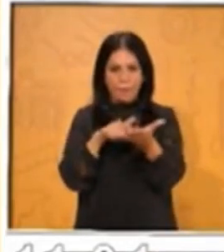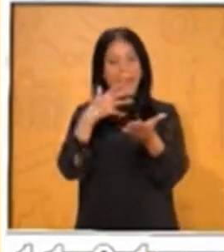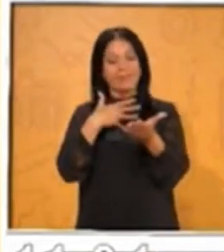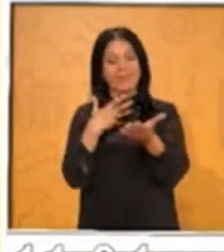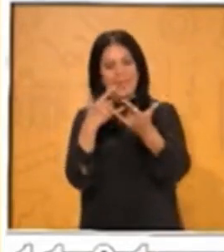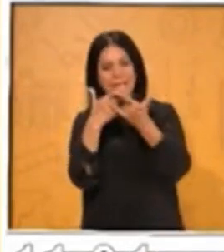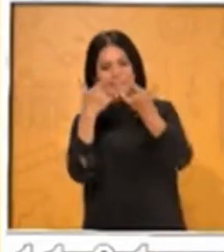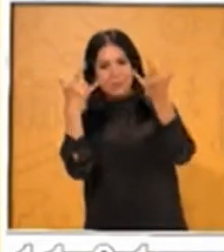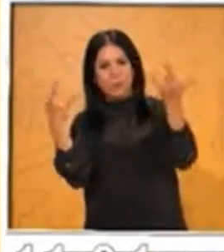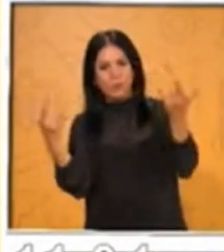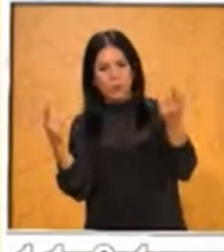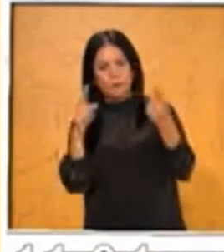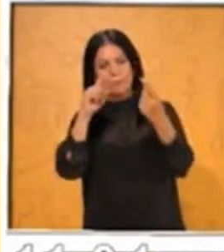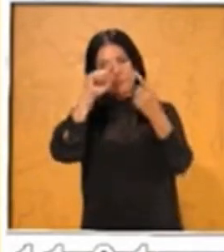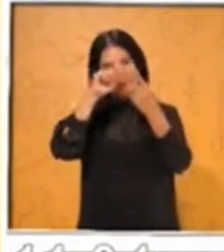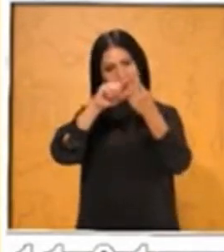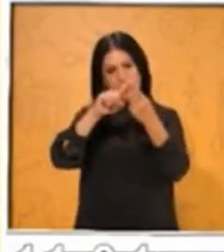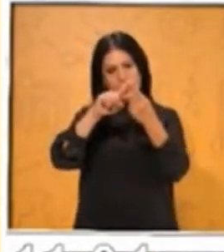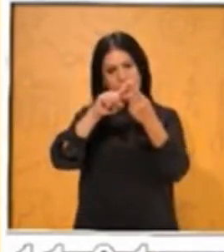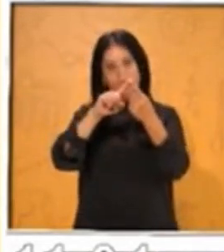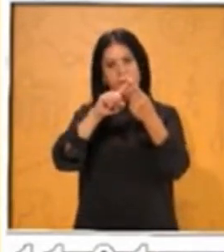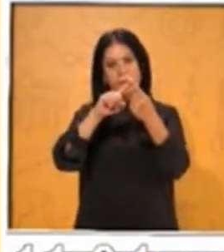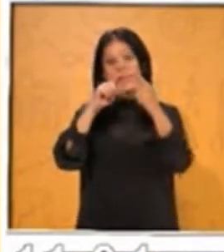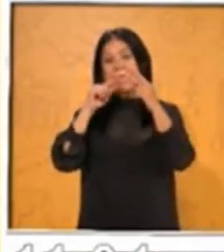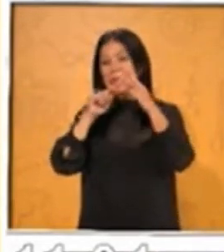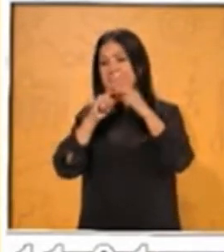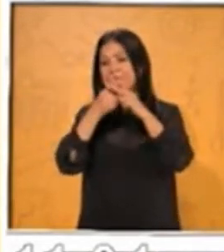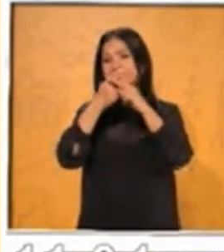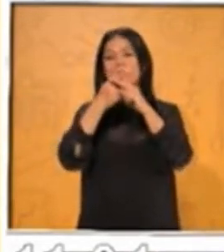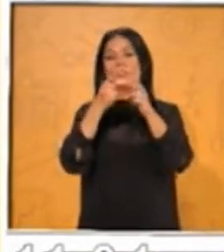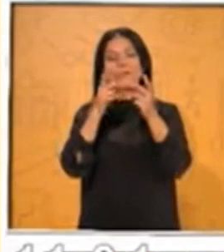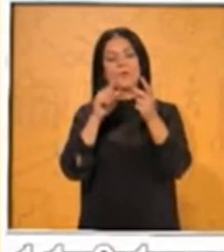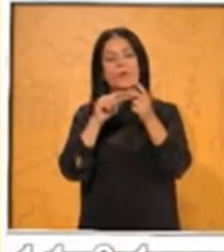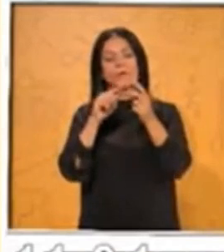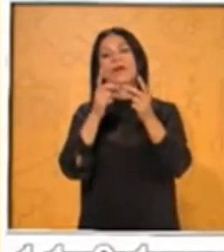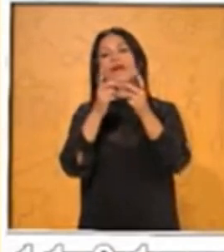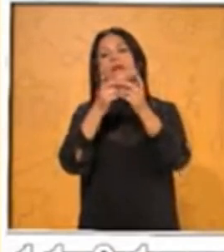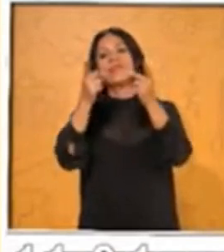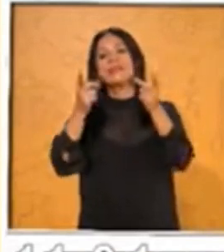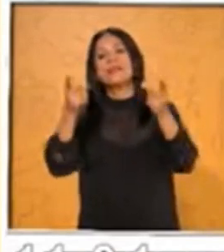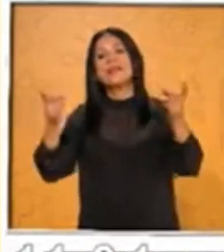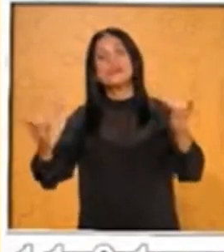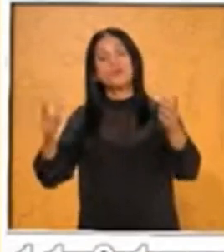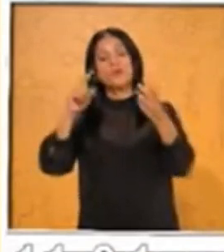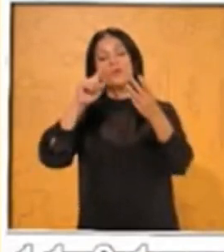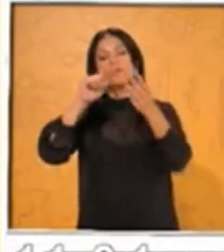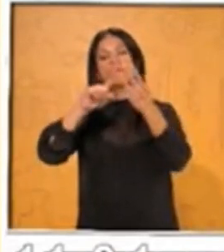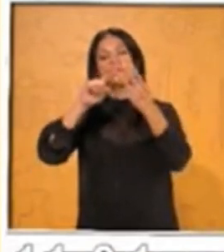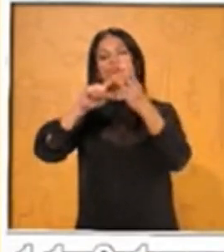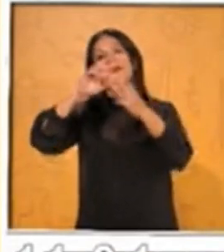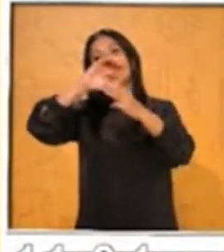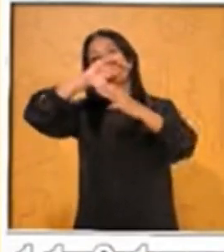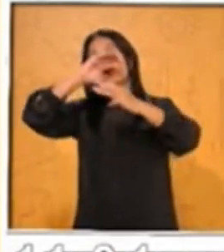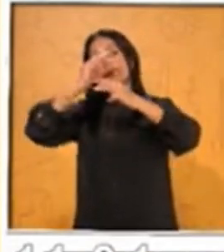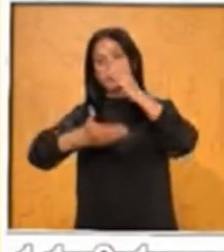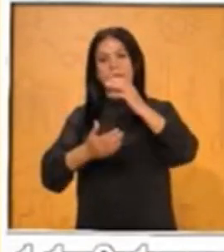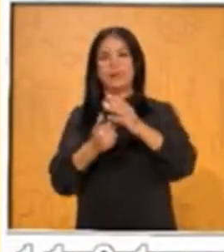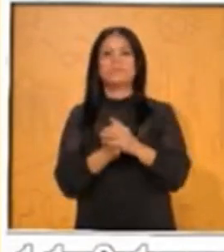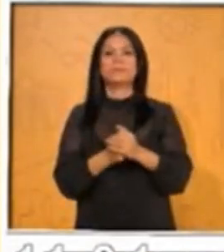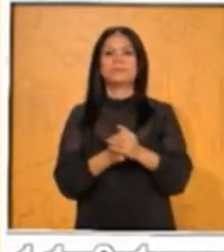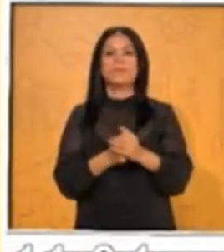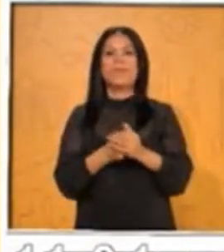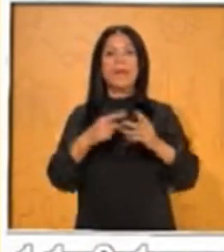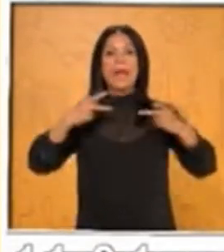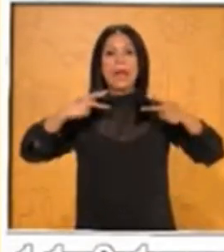y un desenlace. Entonces vamos a ver solamente el de la leyenda. Los personajes de la leyenda, de la llorona,